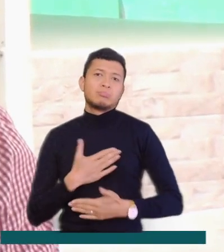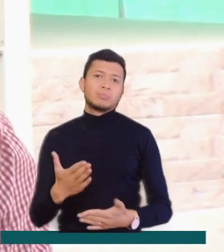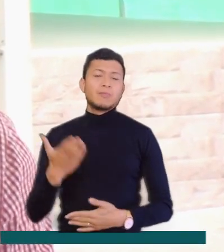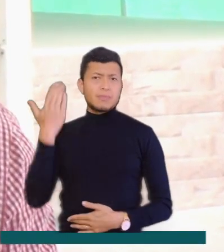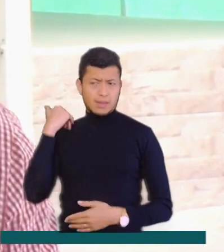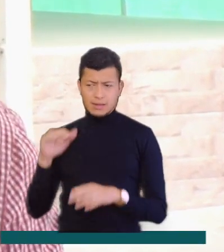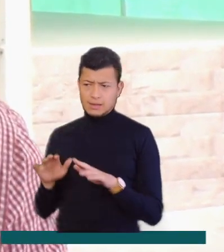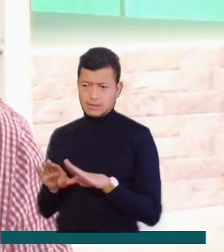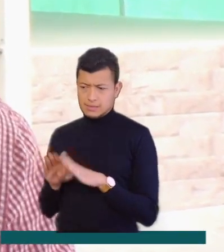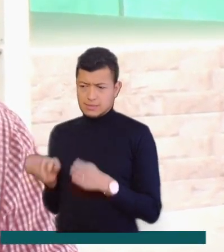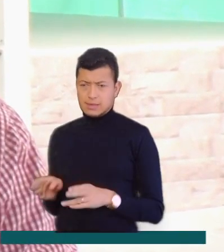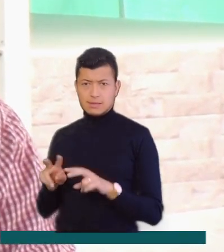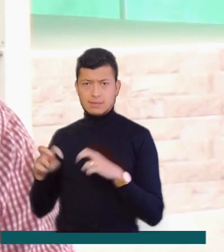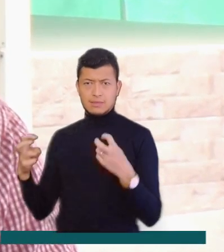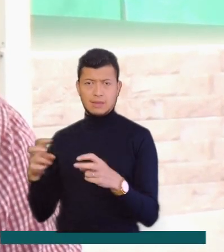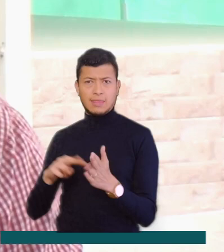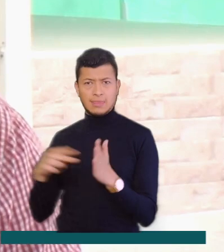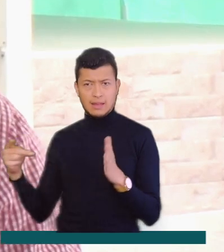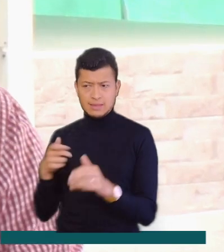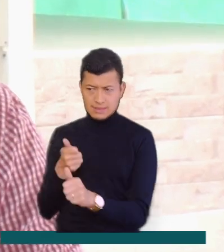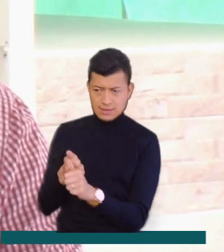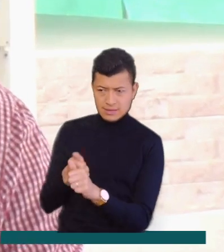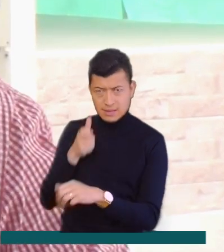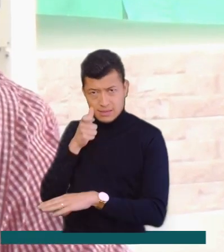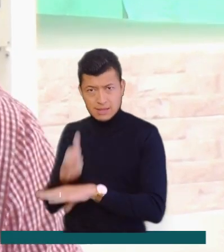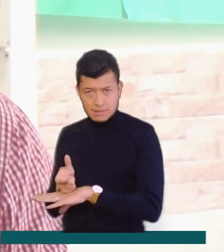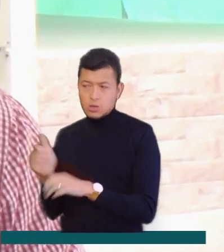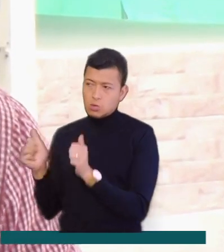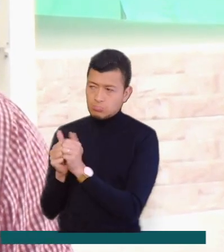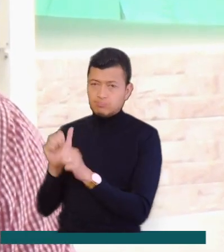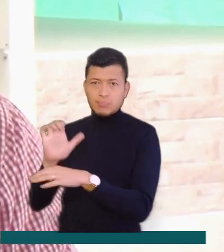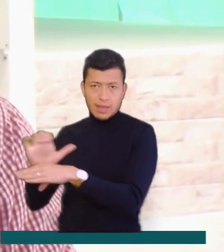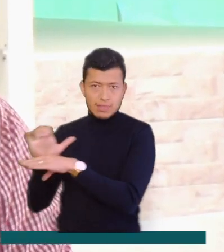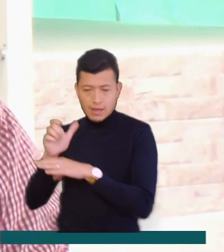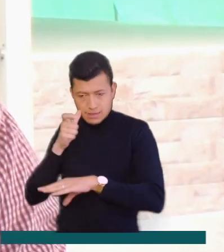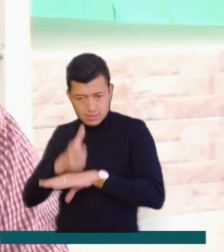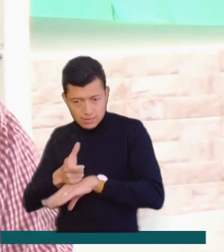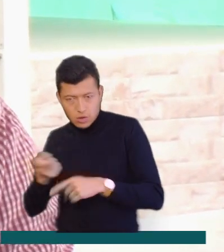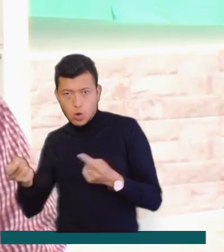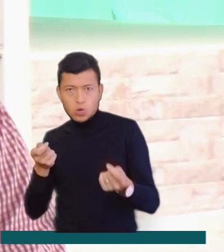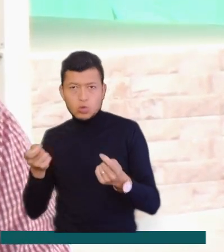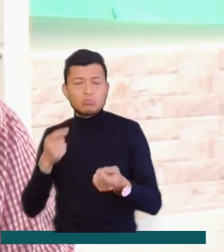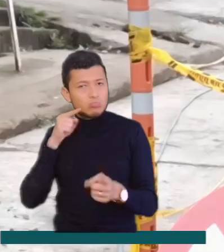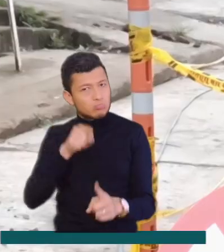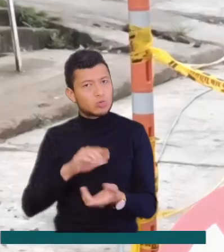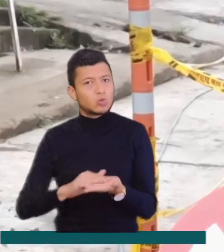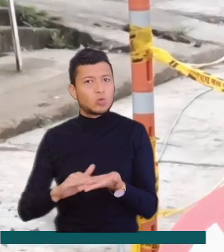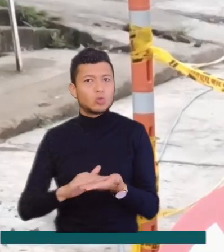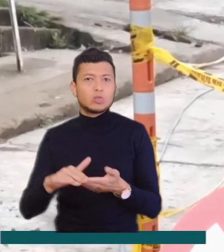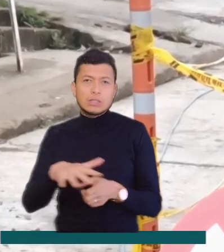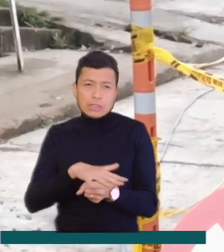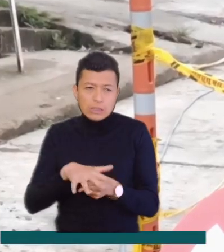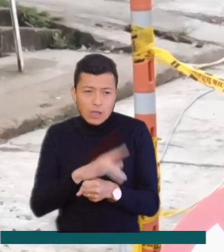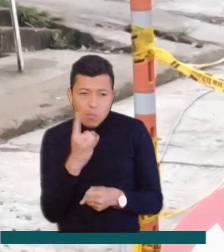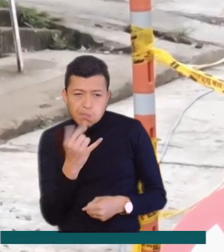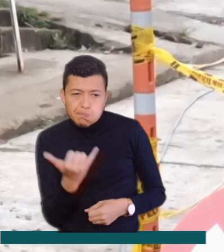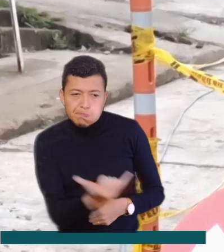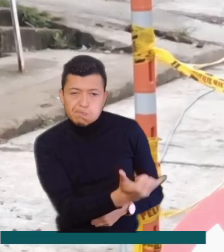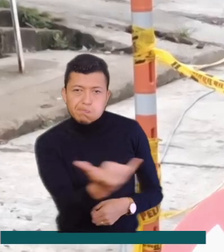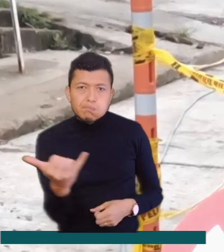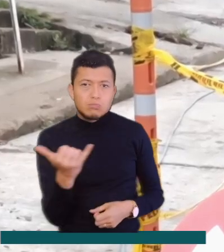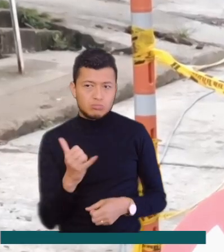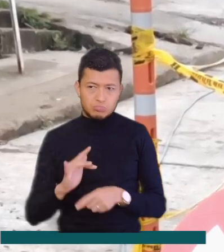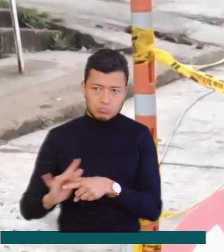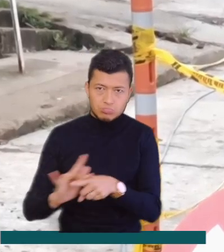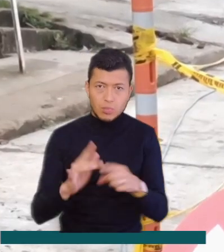mesas técnicas de seguimiento con el acompañamiento de los entes de control para buscar solución a algunos cuellos de botella que tiene